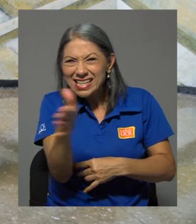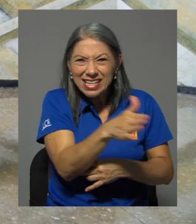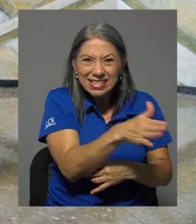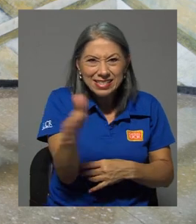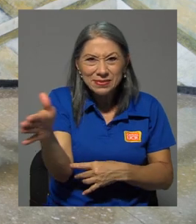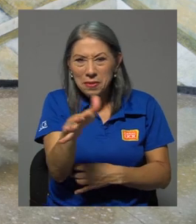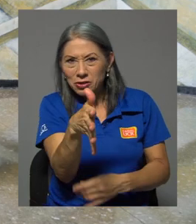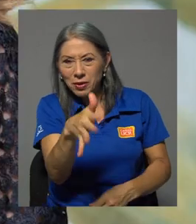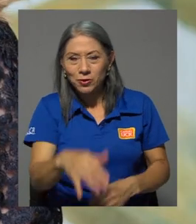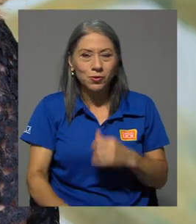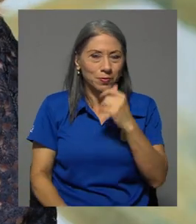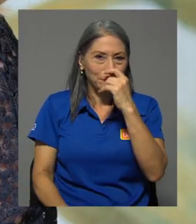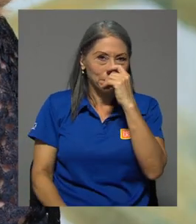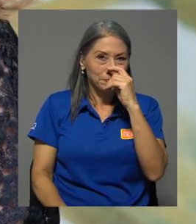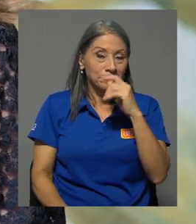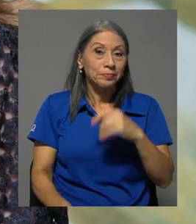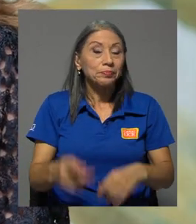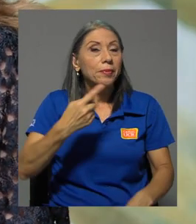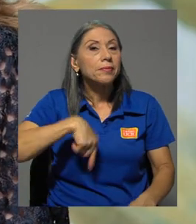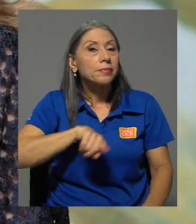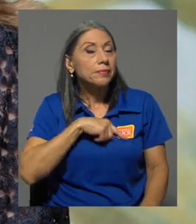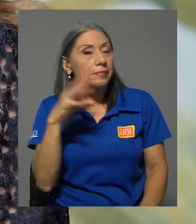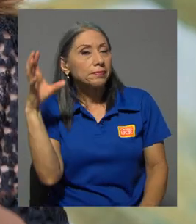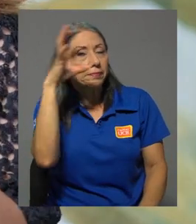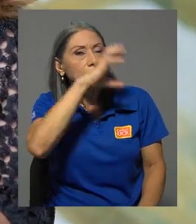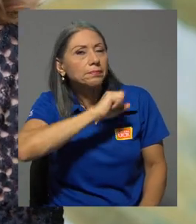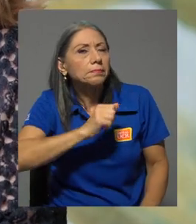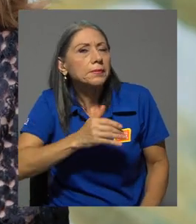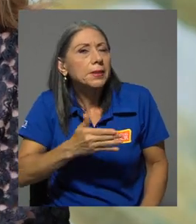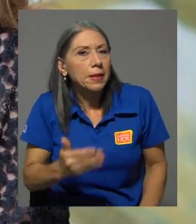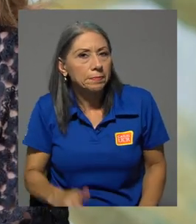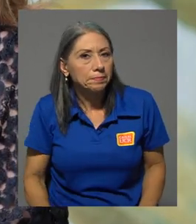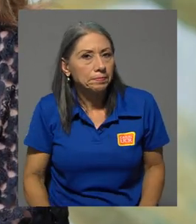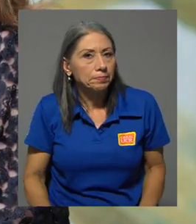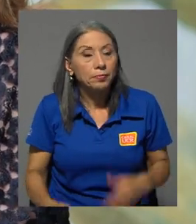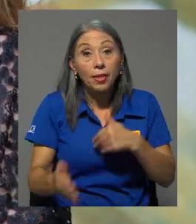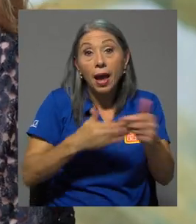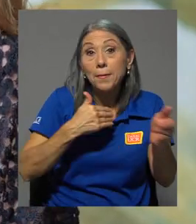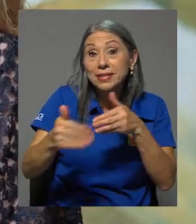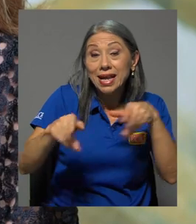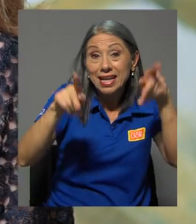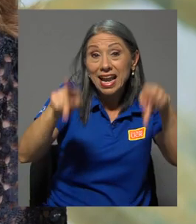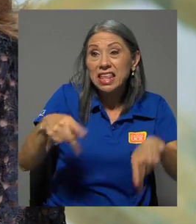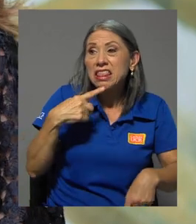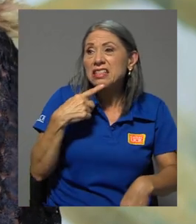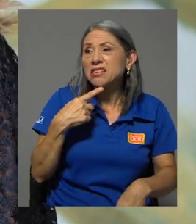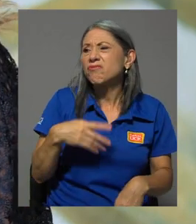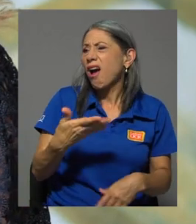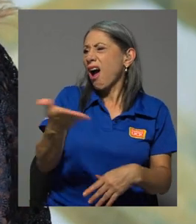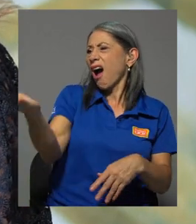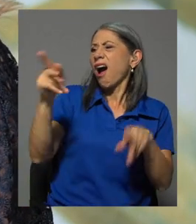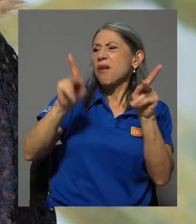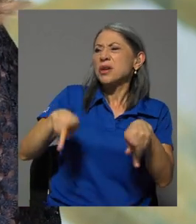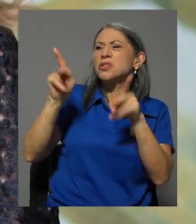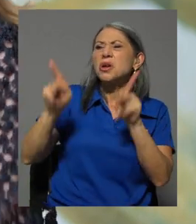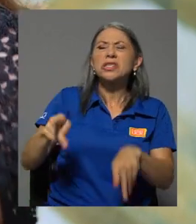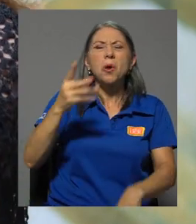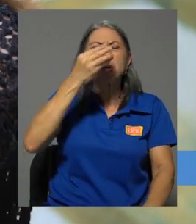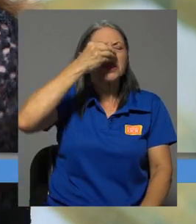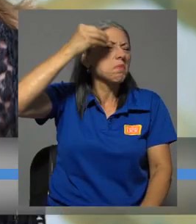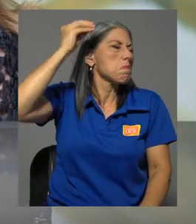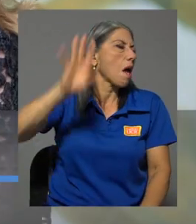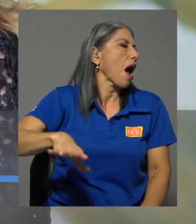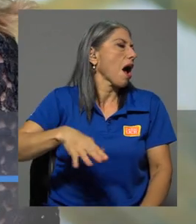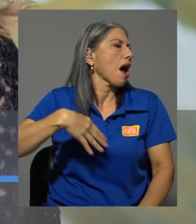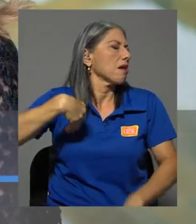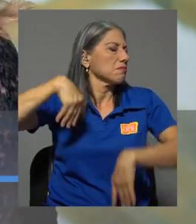más o menos. ¿Qué es lo que encontramos? Que a pesar de que la gente dice que la gente joven no les importa nada ni nadie y que andan